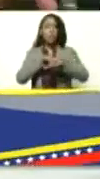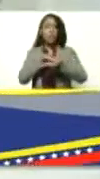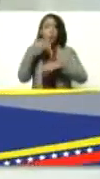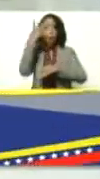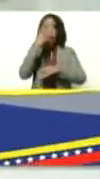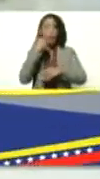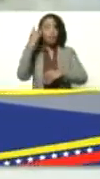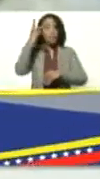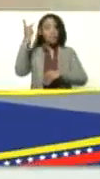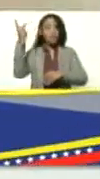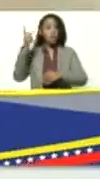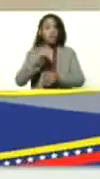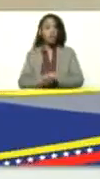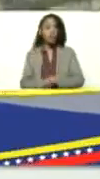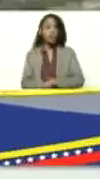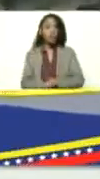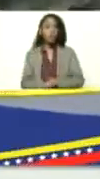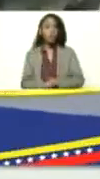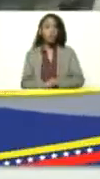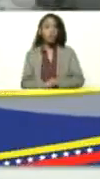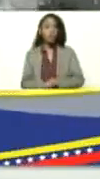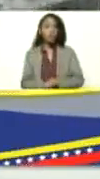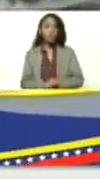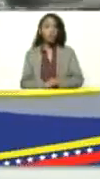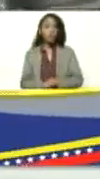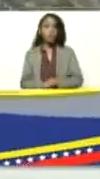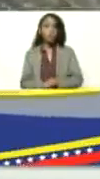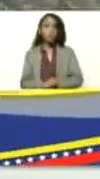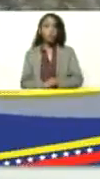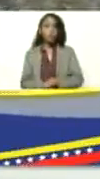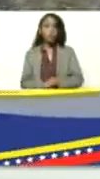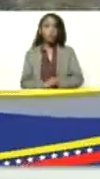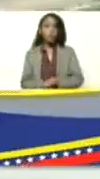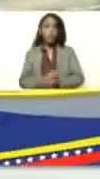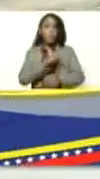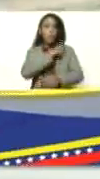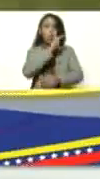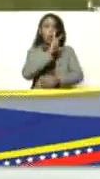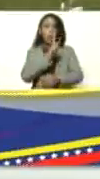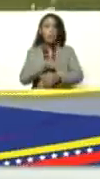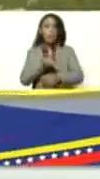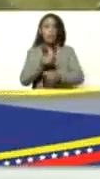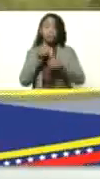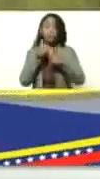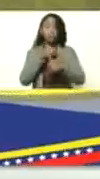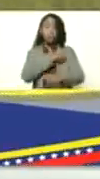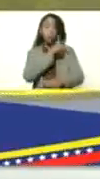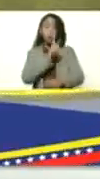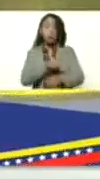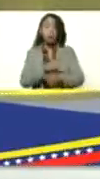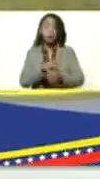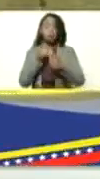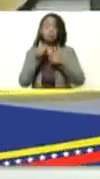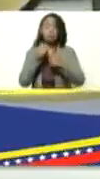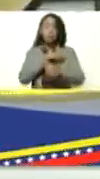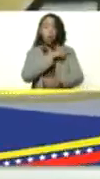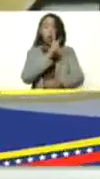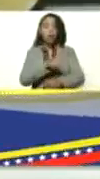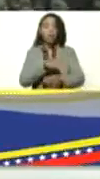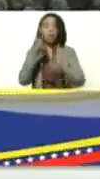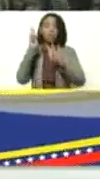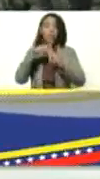filósofo filósofo poeta buen poeta buen poeta es